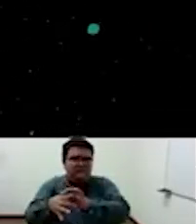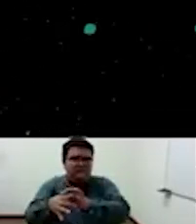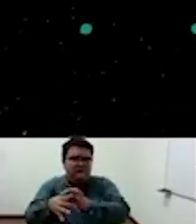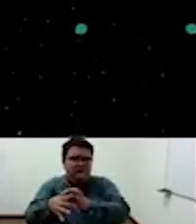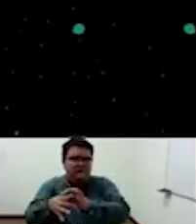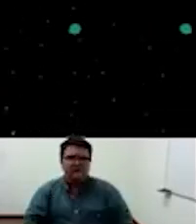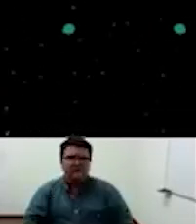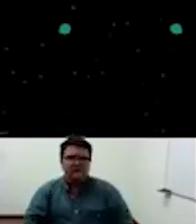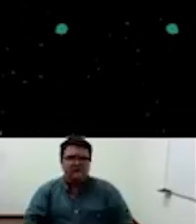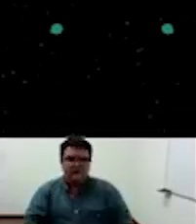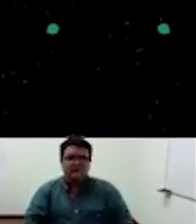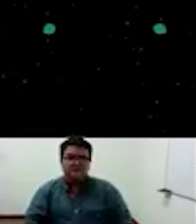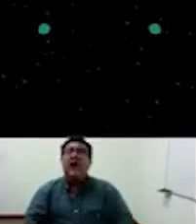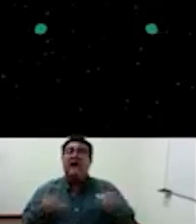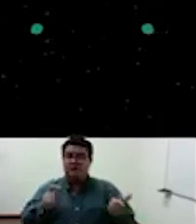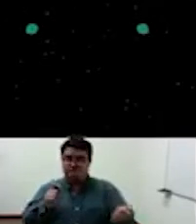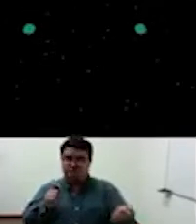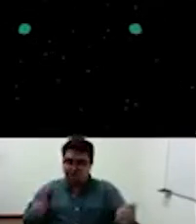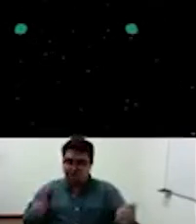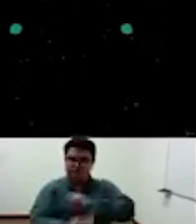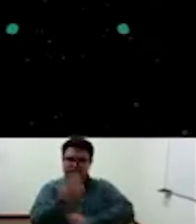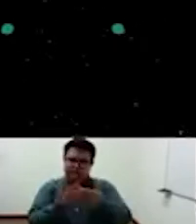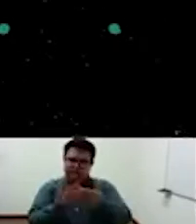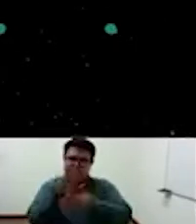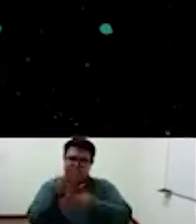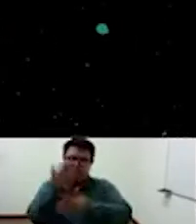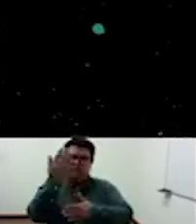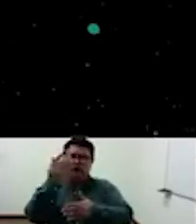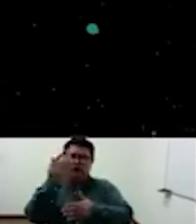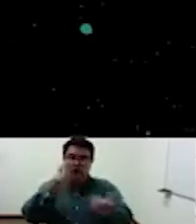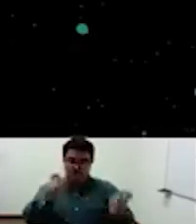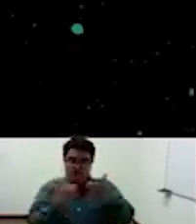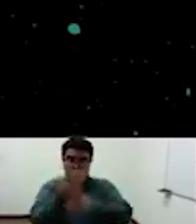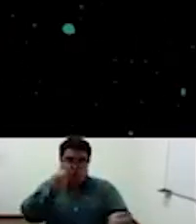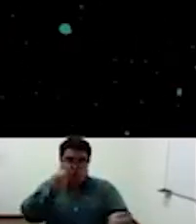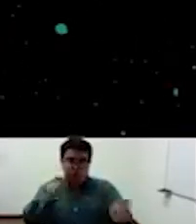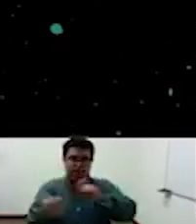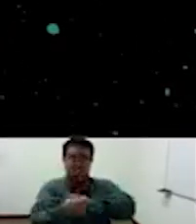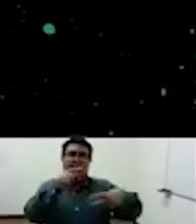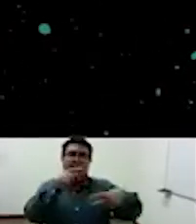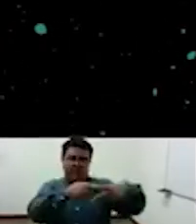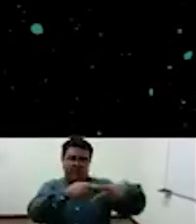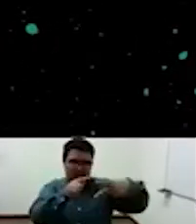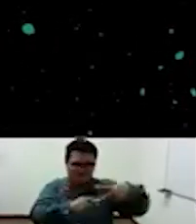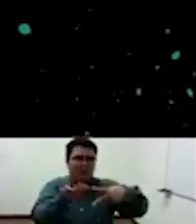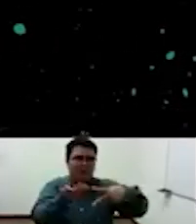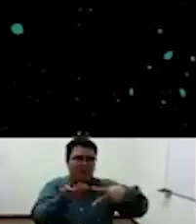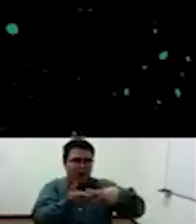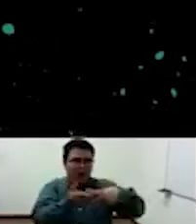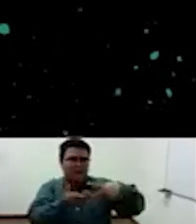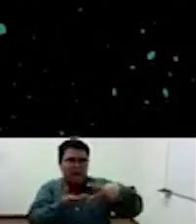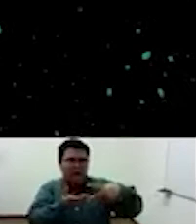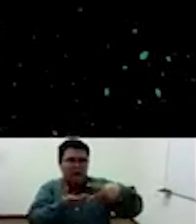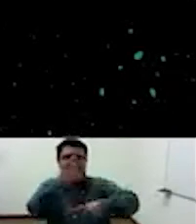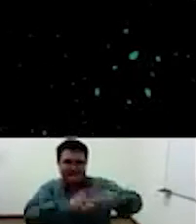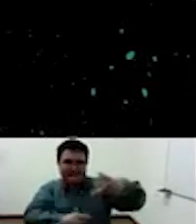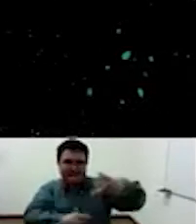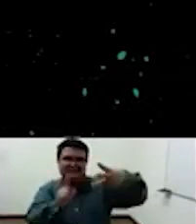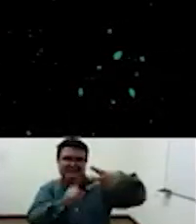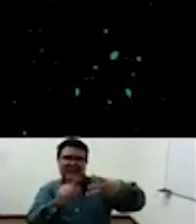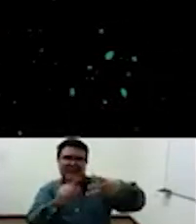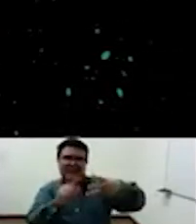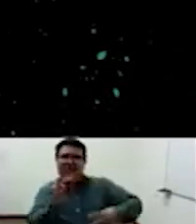ya pasando por estos dos puntos por estas dos etapas podemos pasar a lo que se